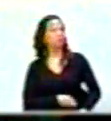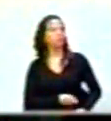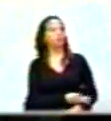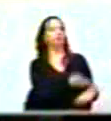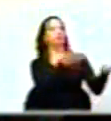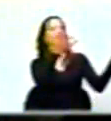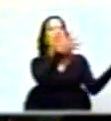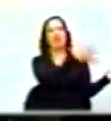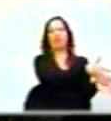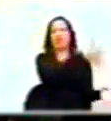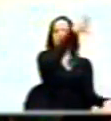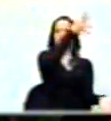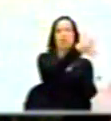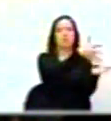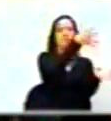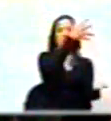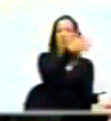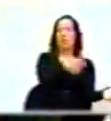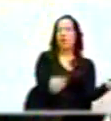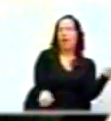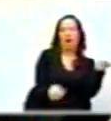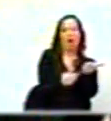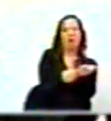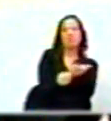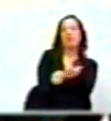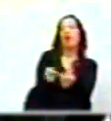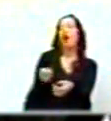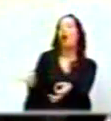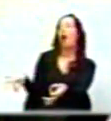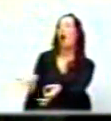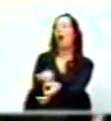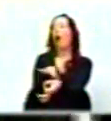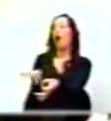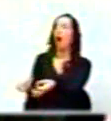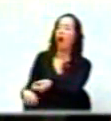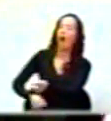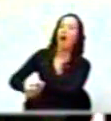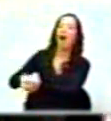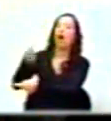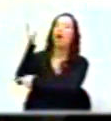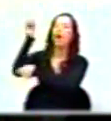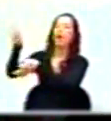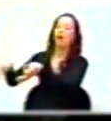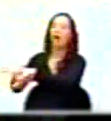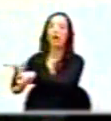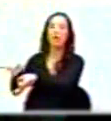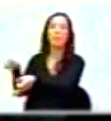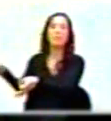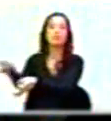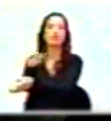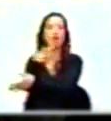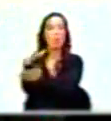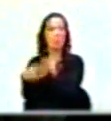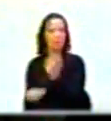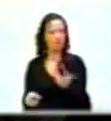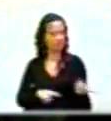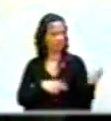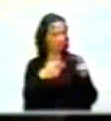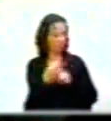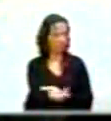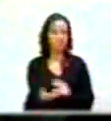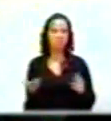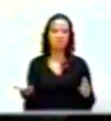asistencialismo politiquero para los pobres. Eso es lo que ha reflejado claramente esta